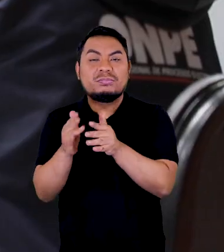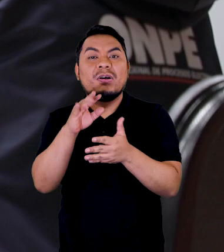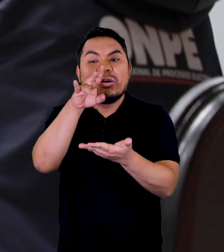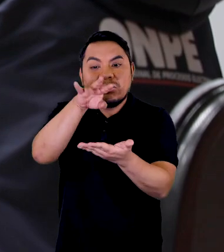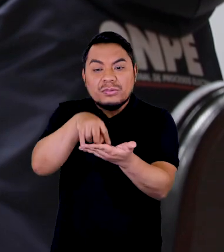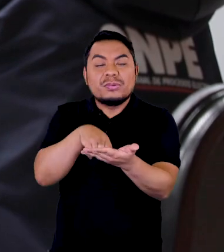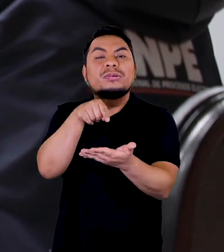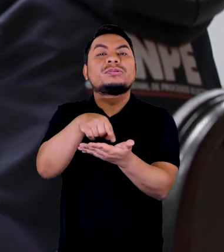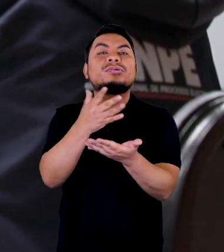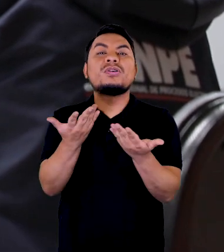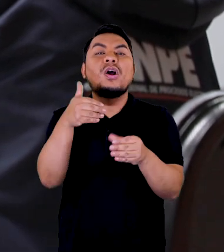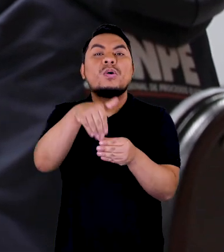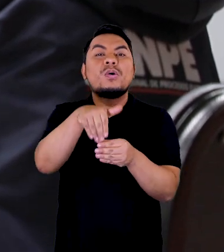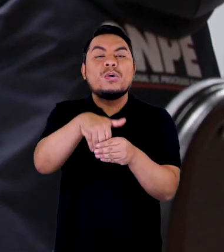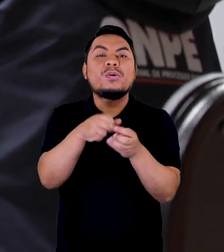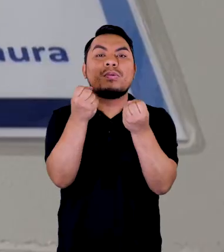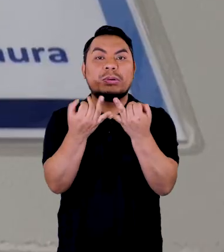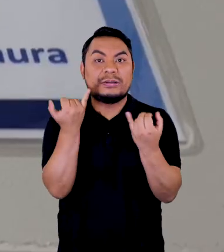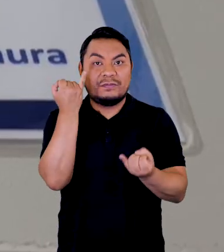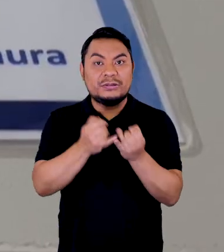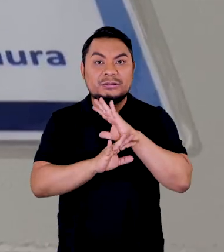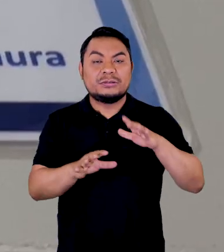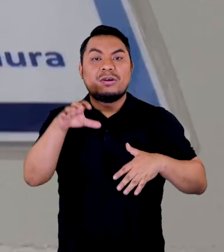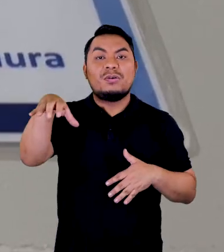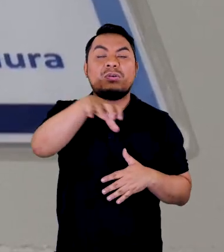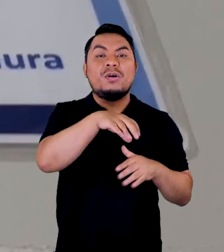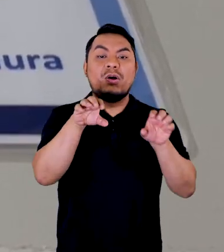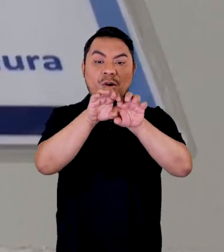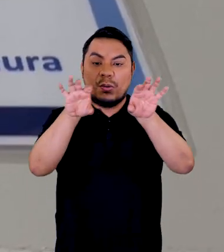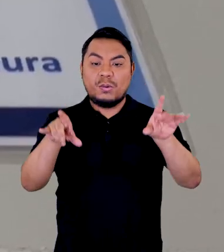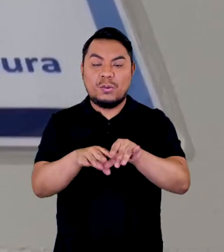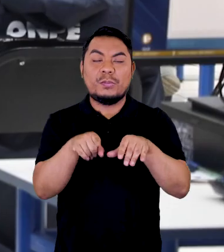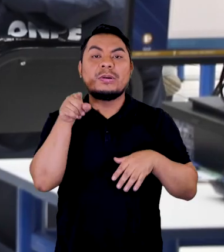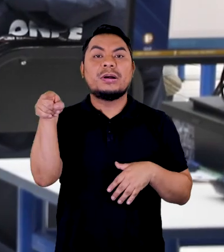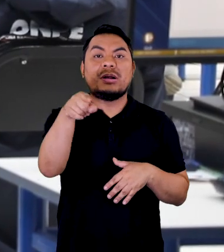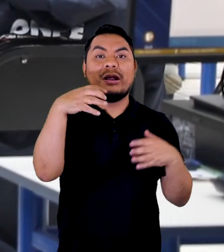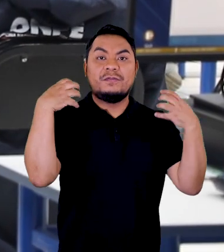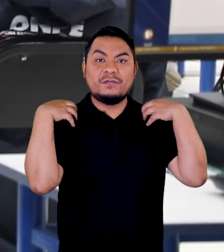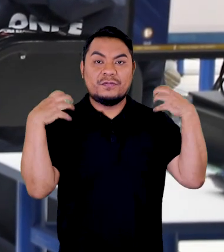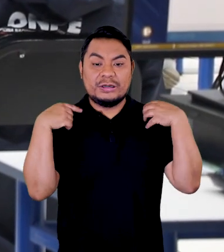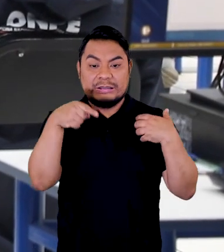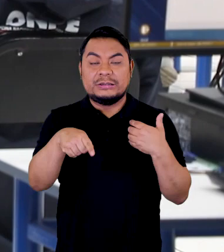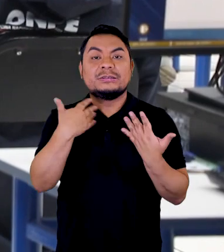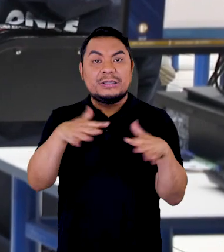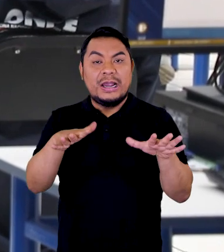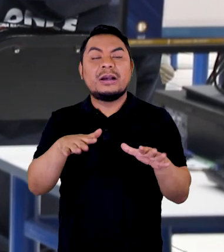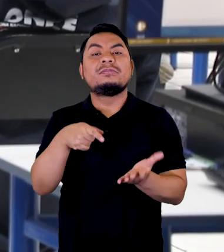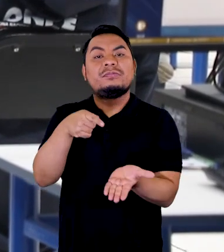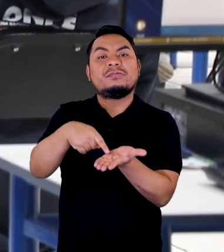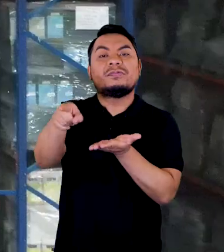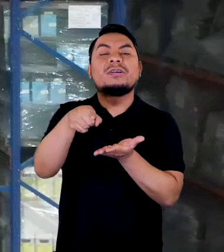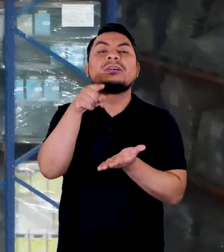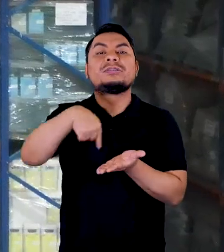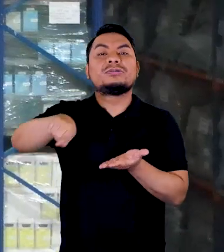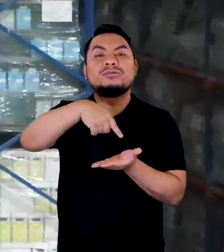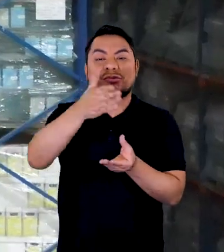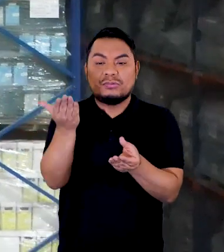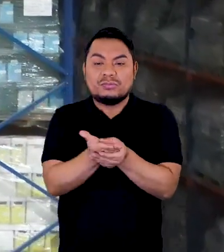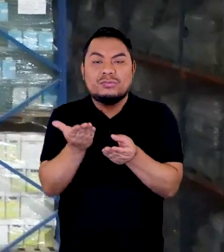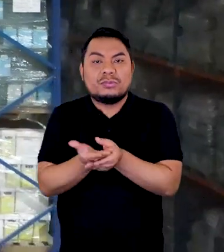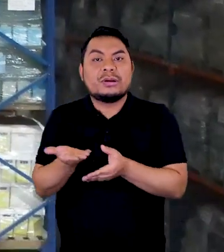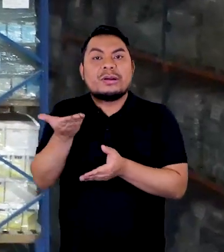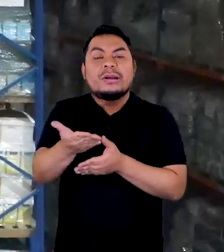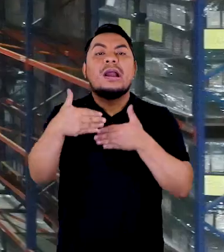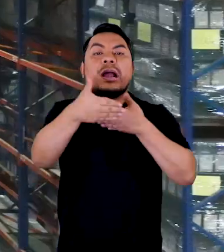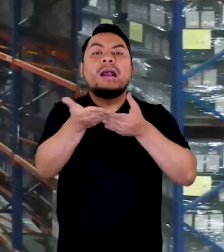contabilización de las actas electorales en los centros de cómputo de cada ODP, estas son enviadas para ser custodiadas y almacenadas